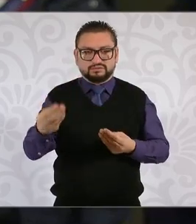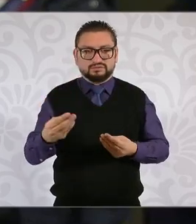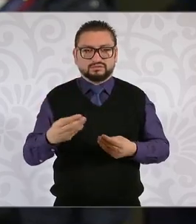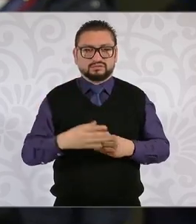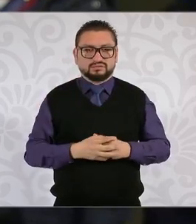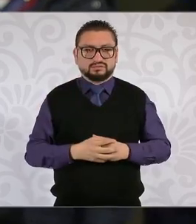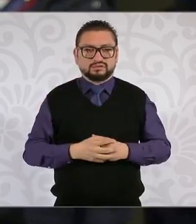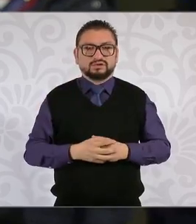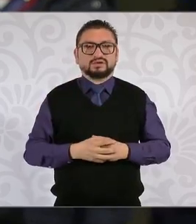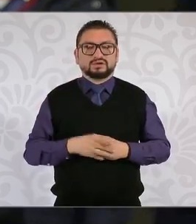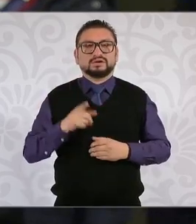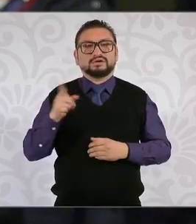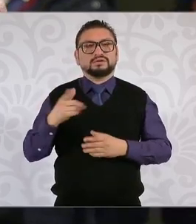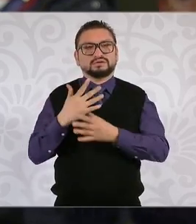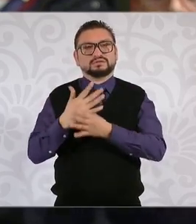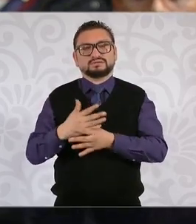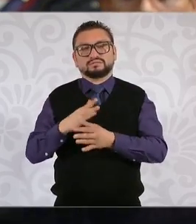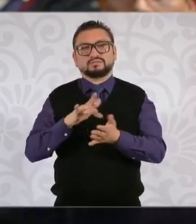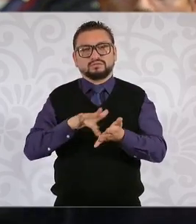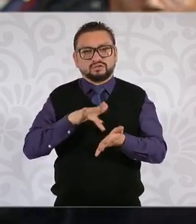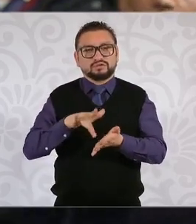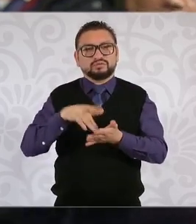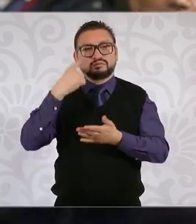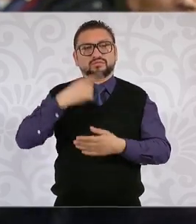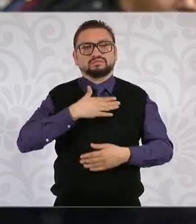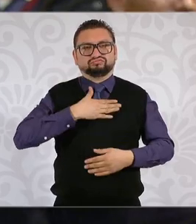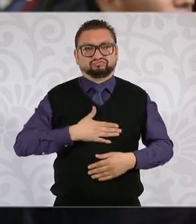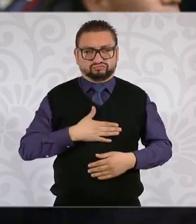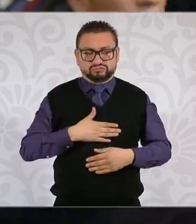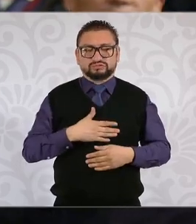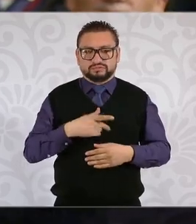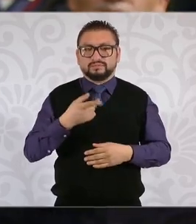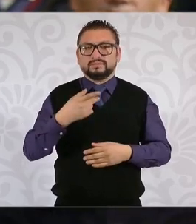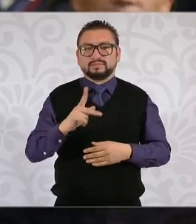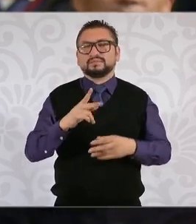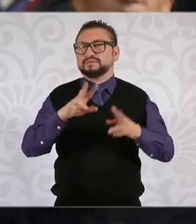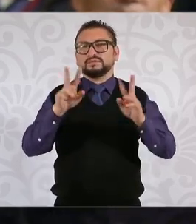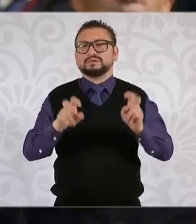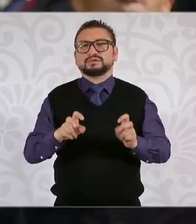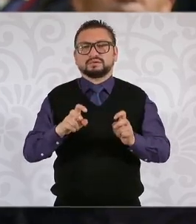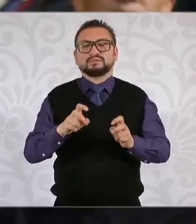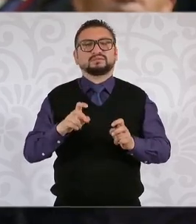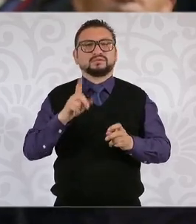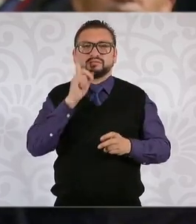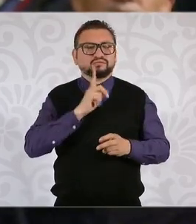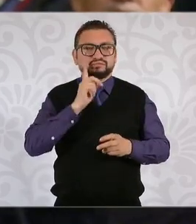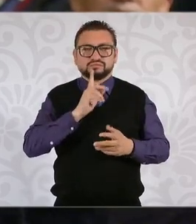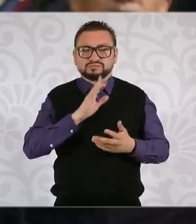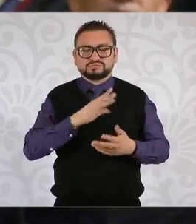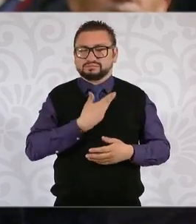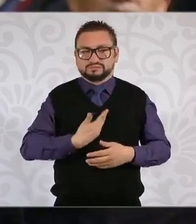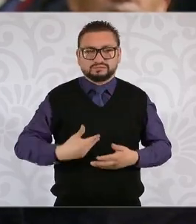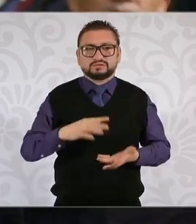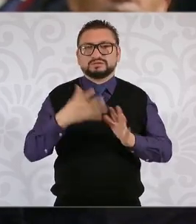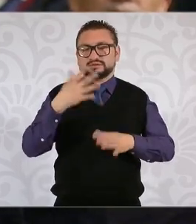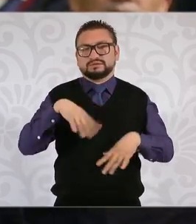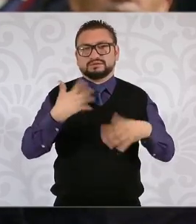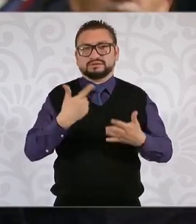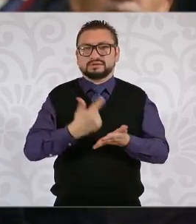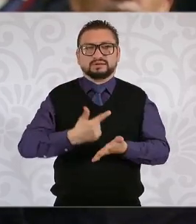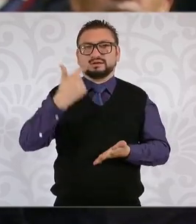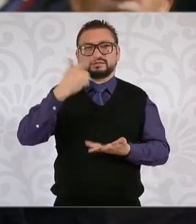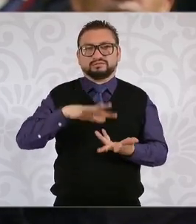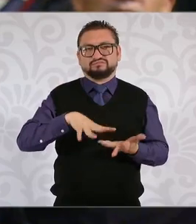le piden su apoyo para que se haga justicia el tema señora presidenta es muy grave la